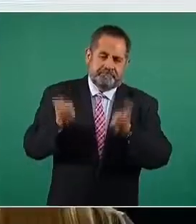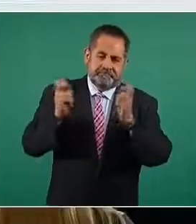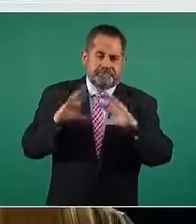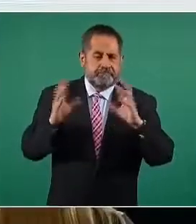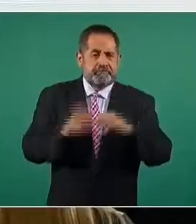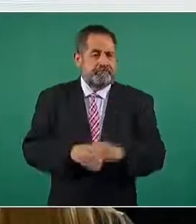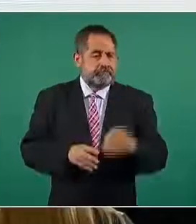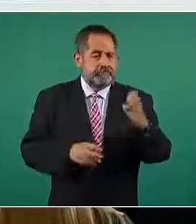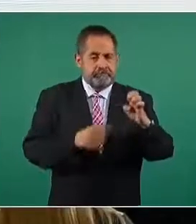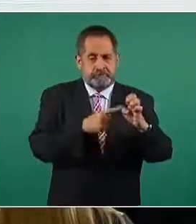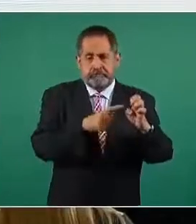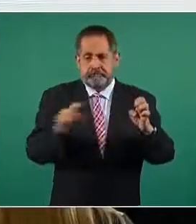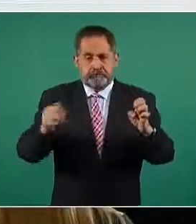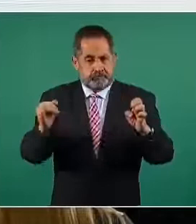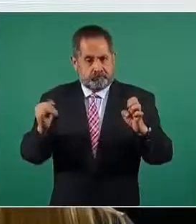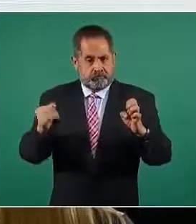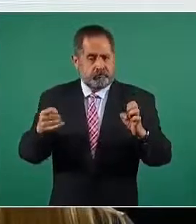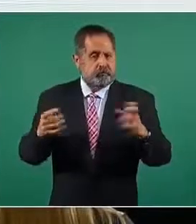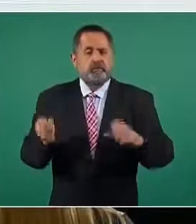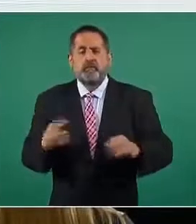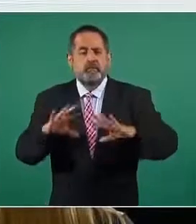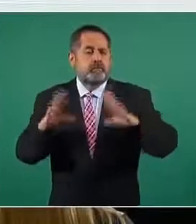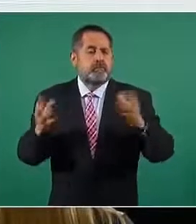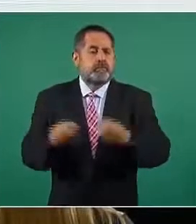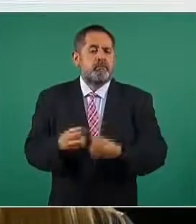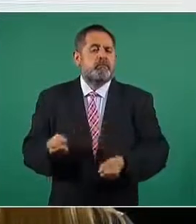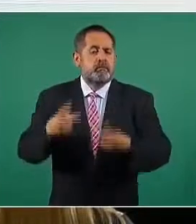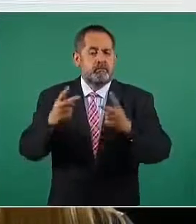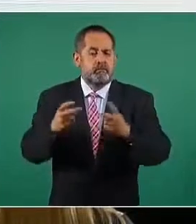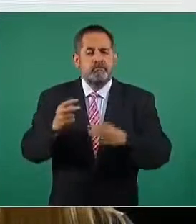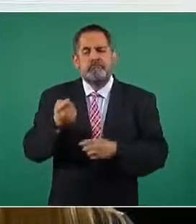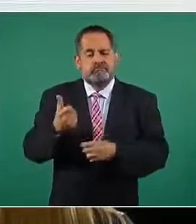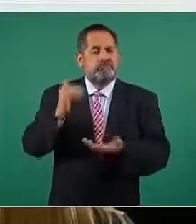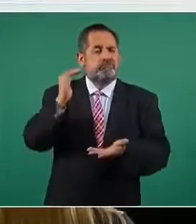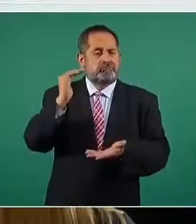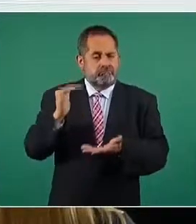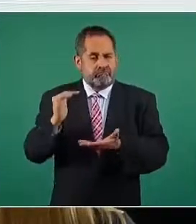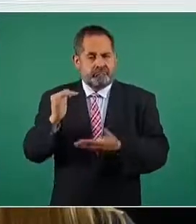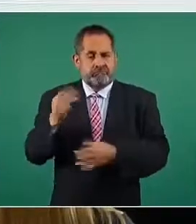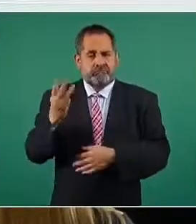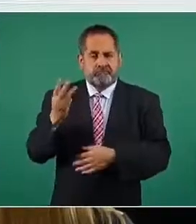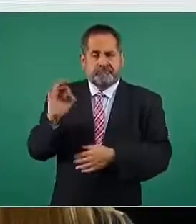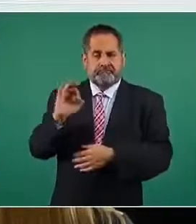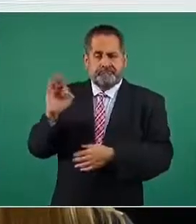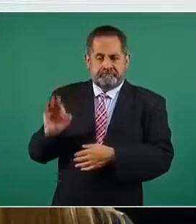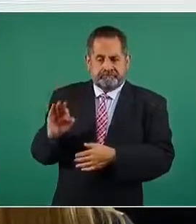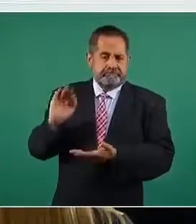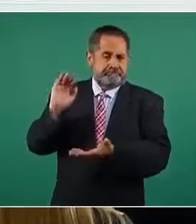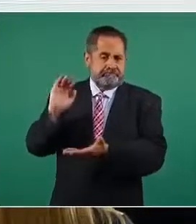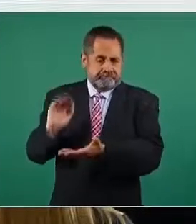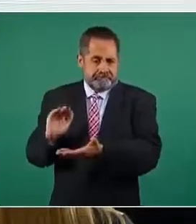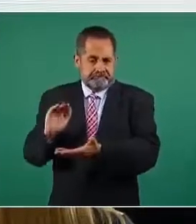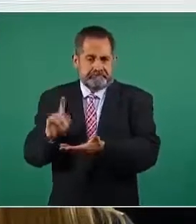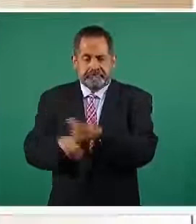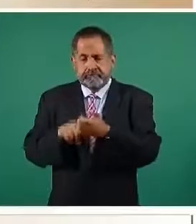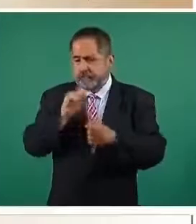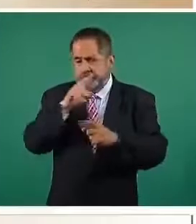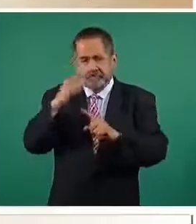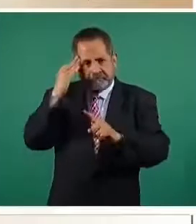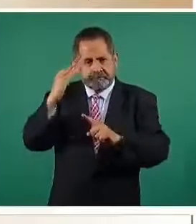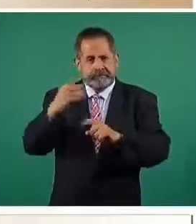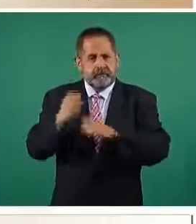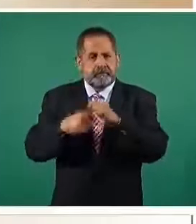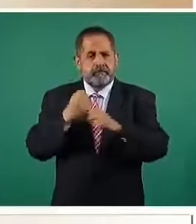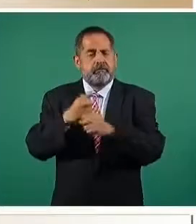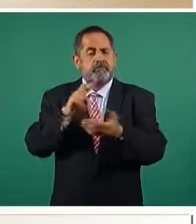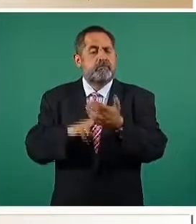De enero a junio se registró una disminución de tres por ciento con respecto al mismo periodo de dos